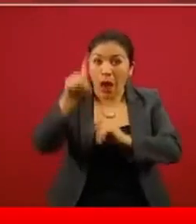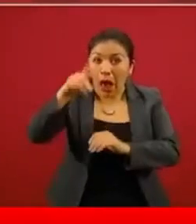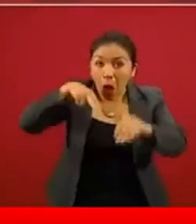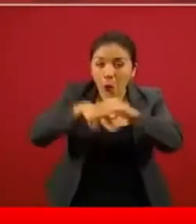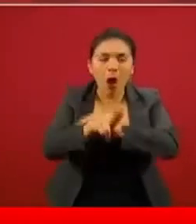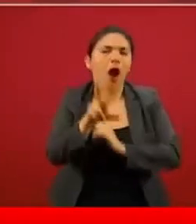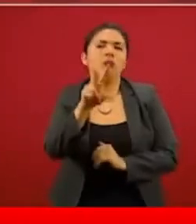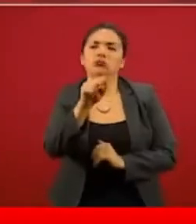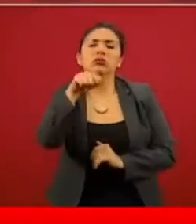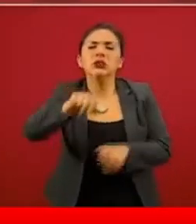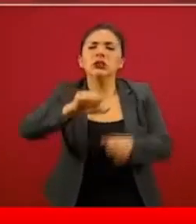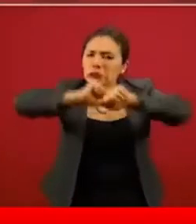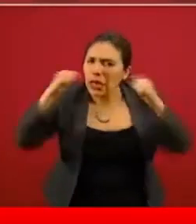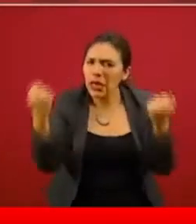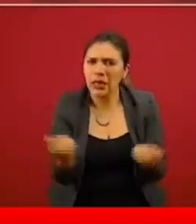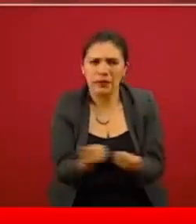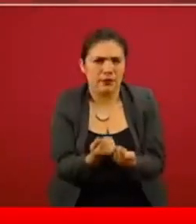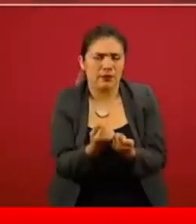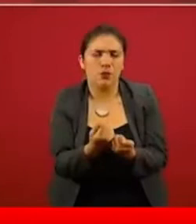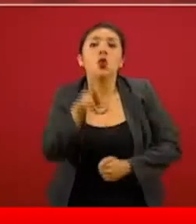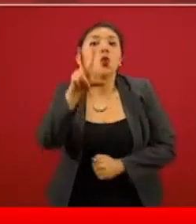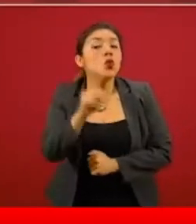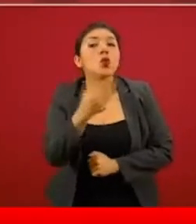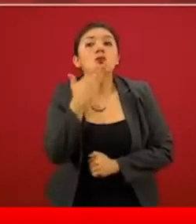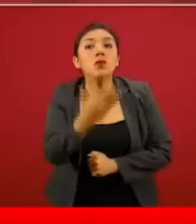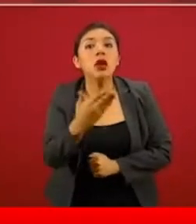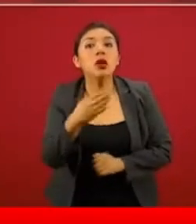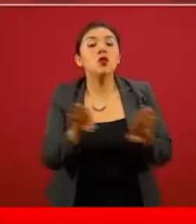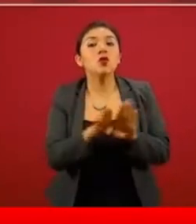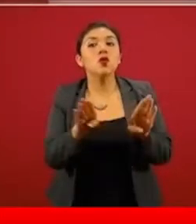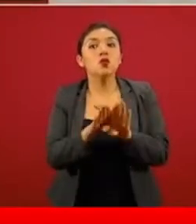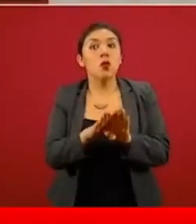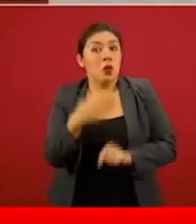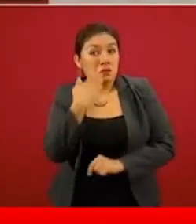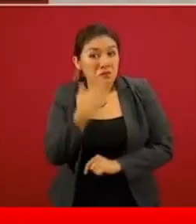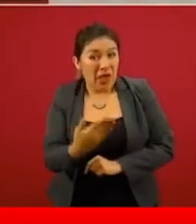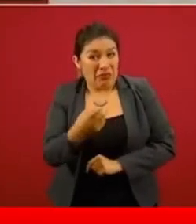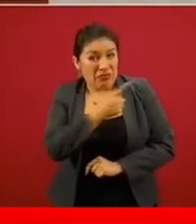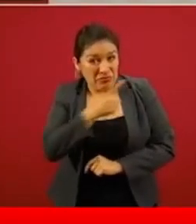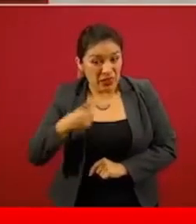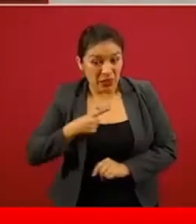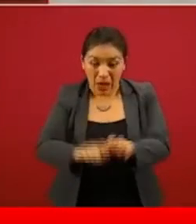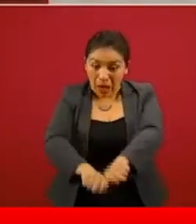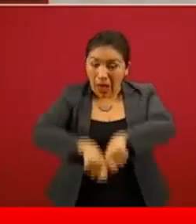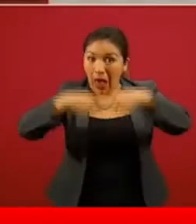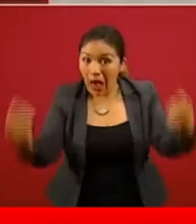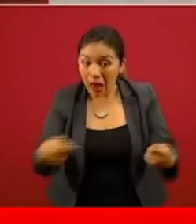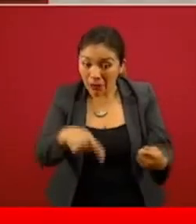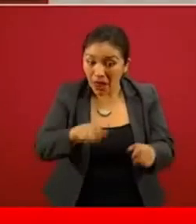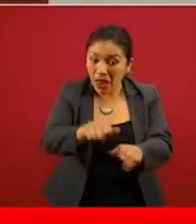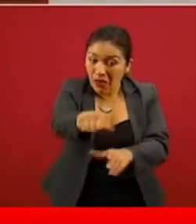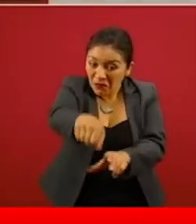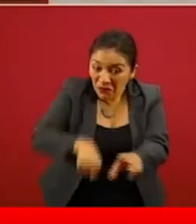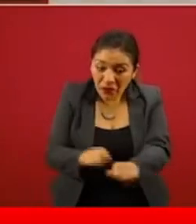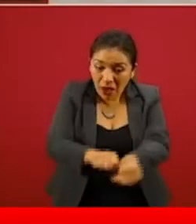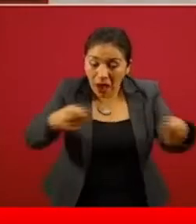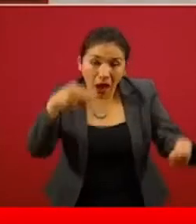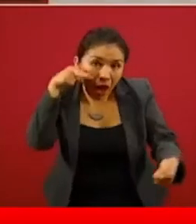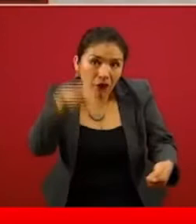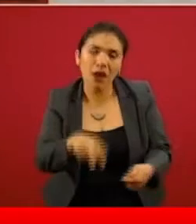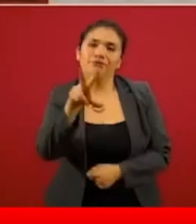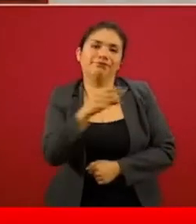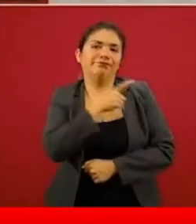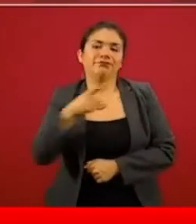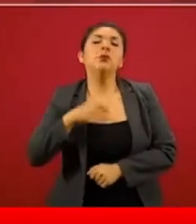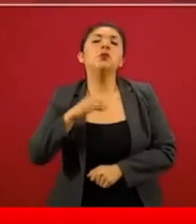y se quedan cerradas. No conviene, no es para nada adecuado que se abran una vez que ocurrió esto, porque puede